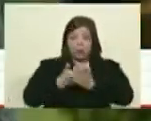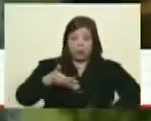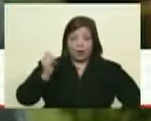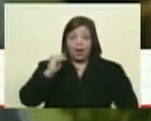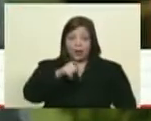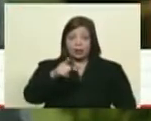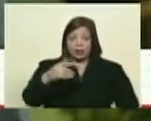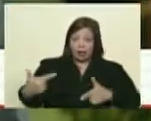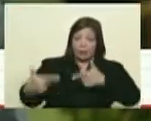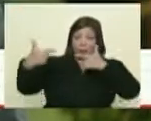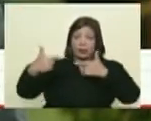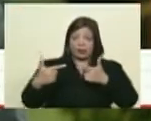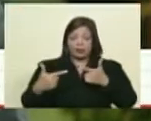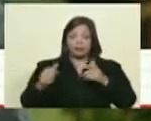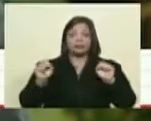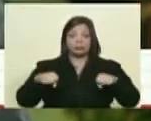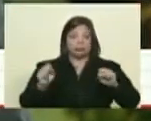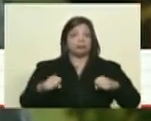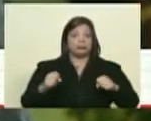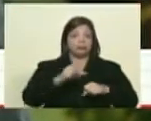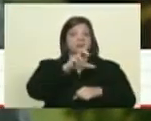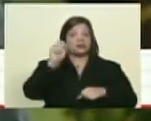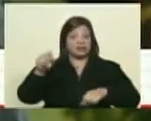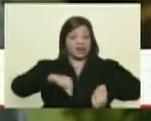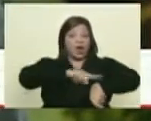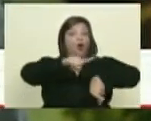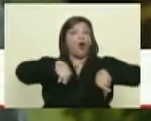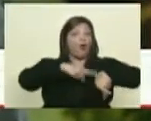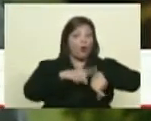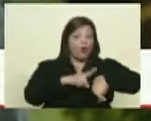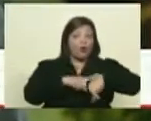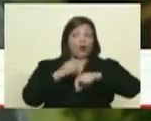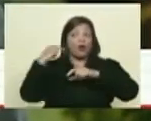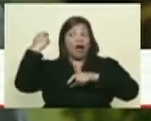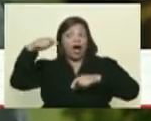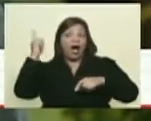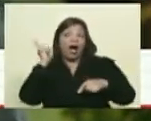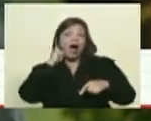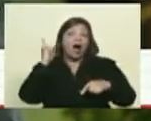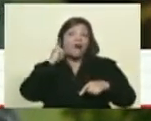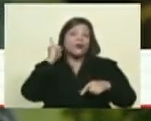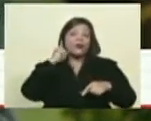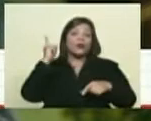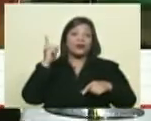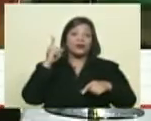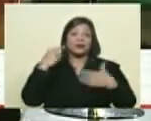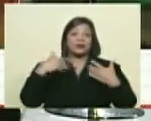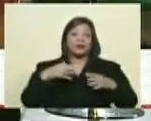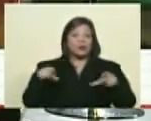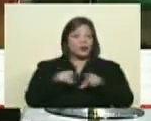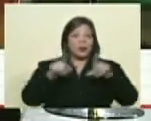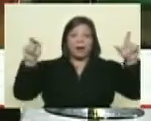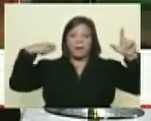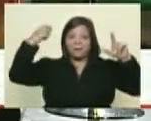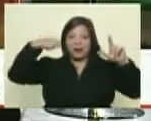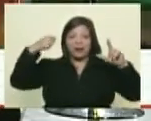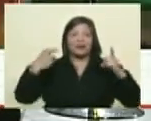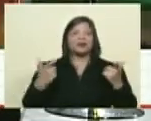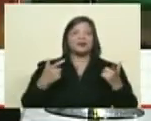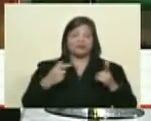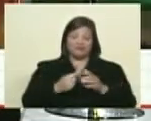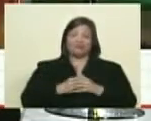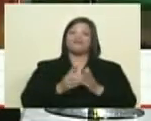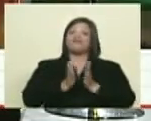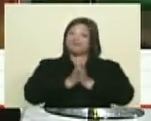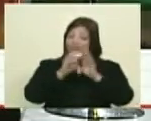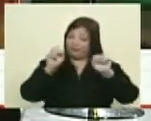esas confrontaciones? todos son más de 100 horas de audios grabados que tengo ¿eso da para una película? ¿esto es un guion para un